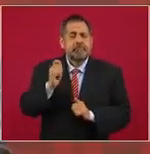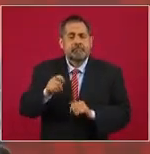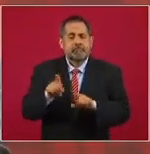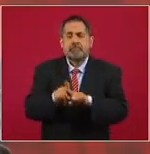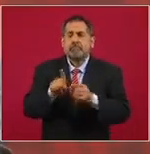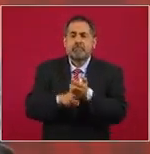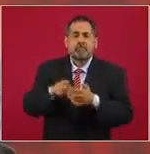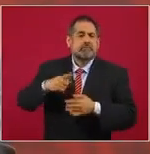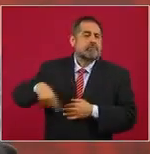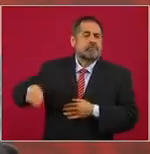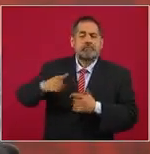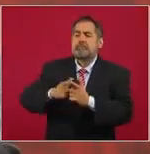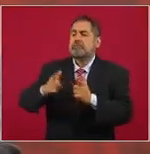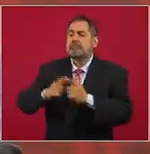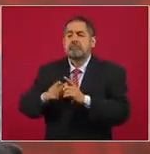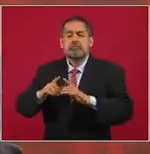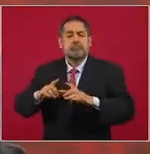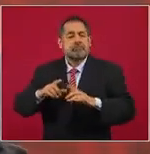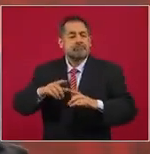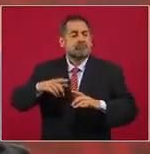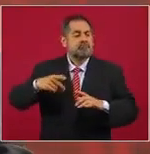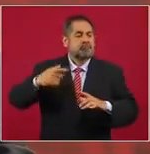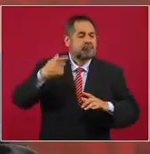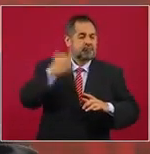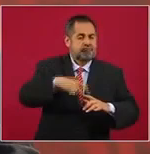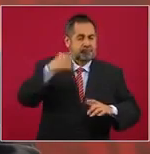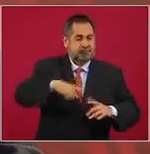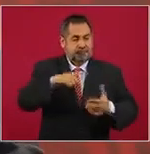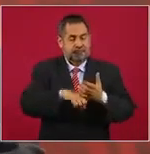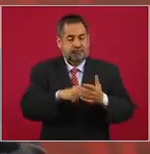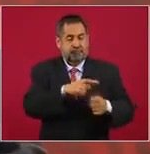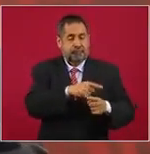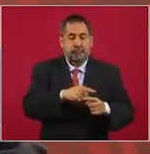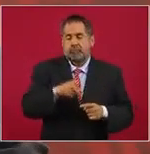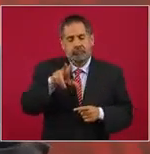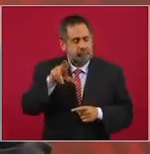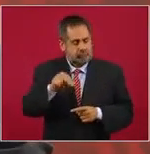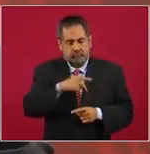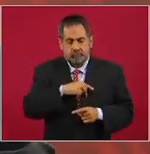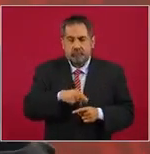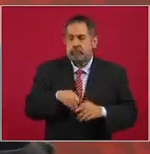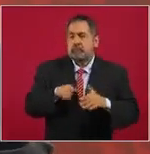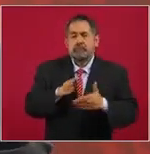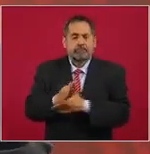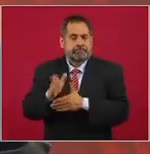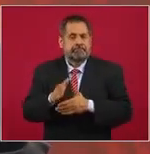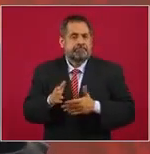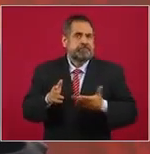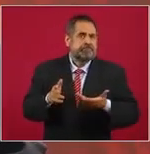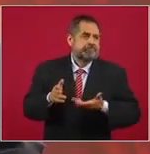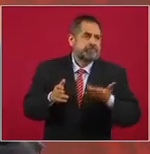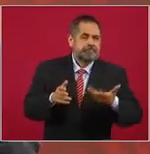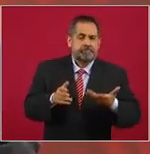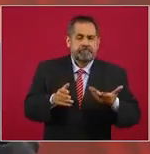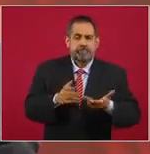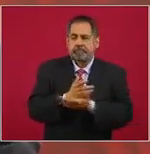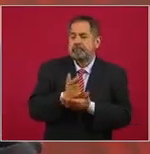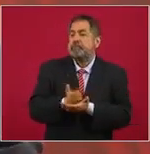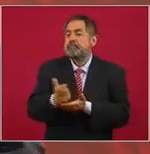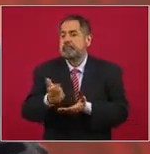estén financiando campañas, porque eso lo vamos a estar denunciando.